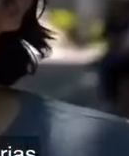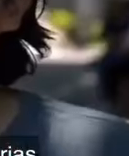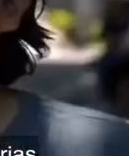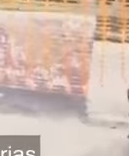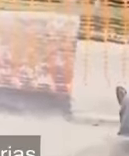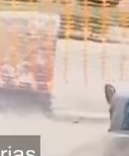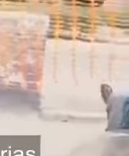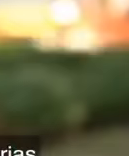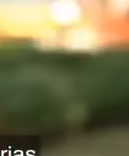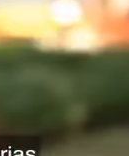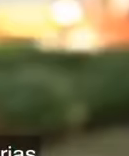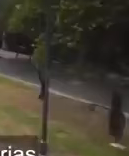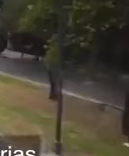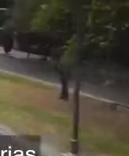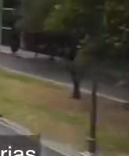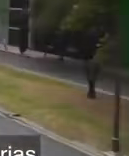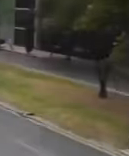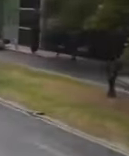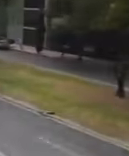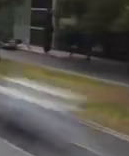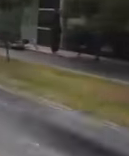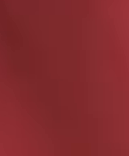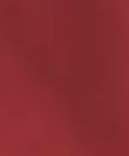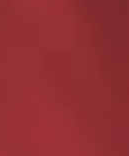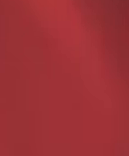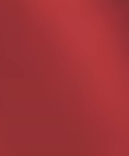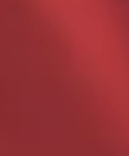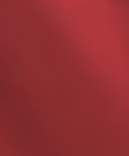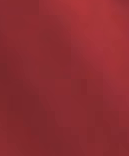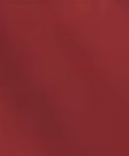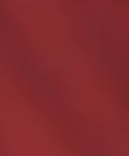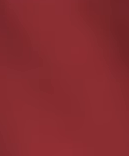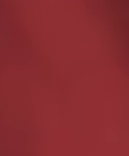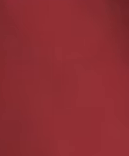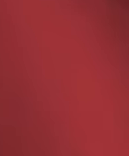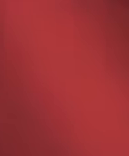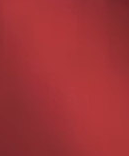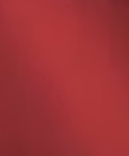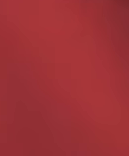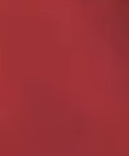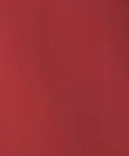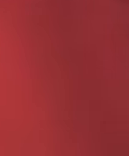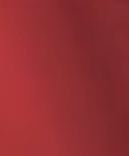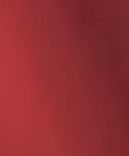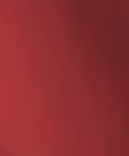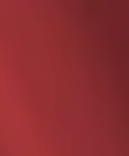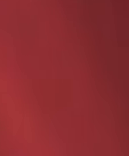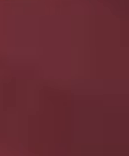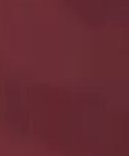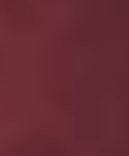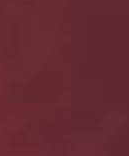las veces que sean necesarias que nada nos detiene. Gobierno de México